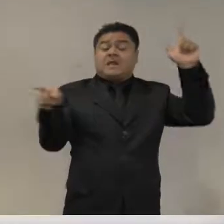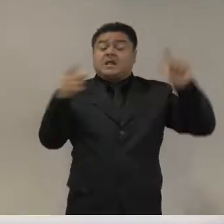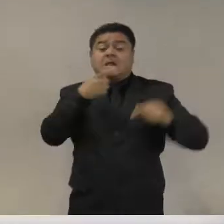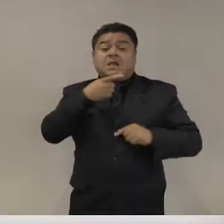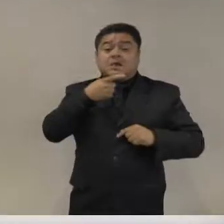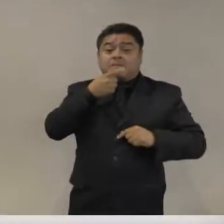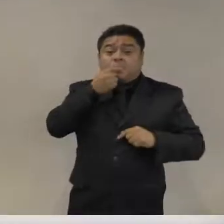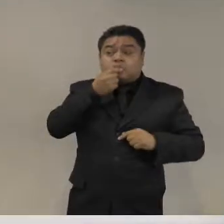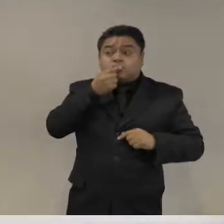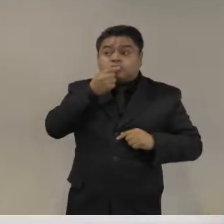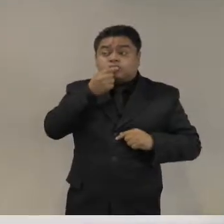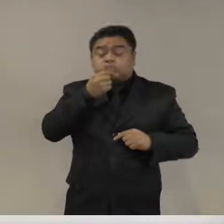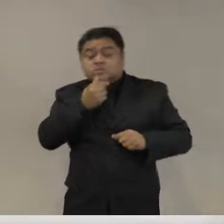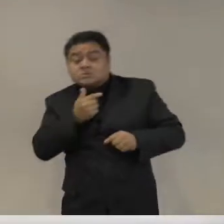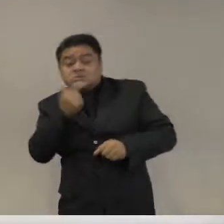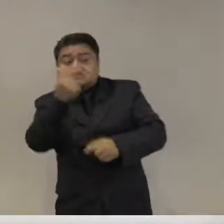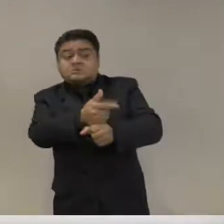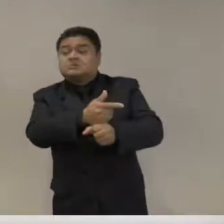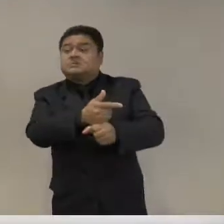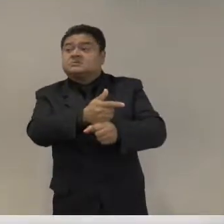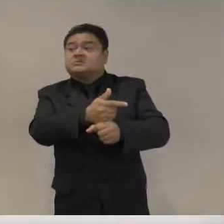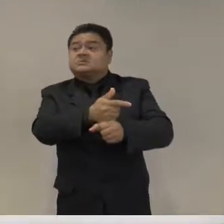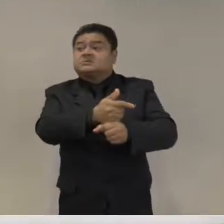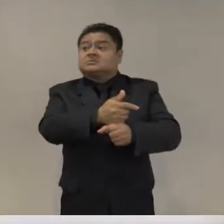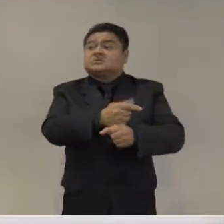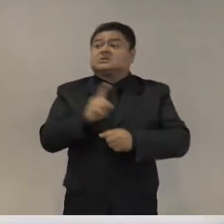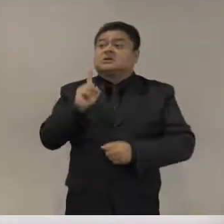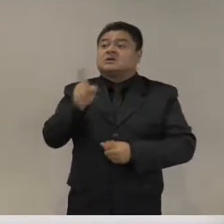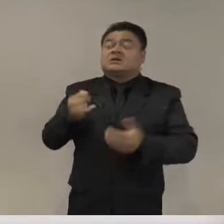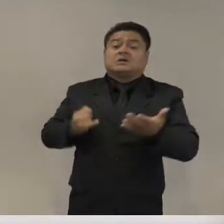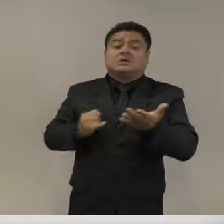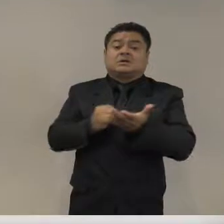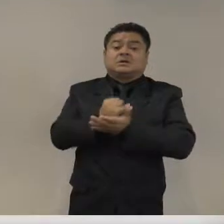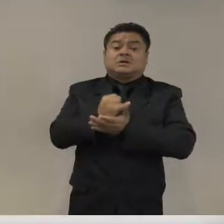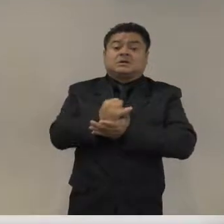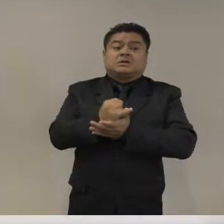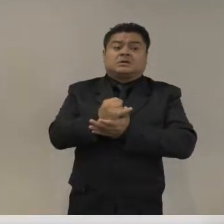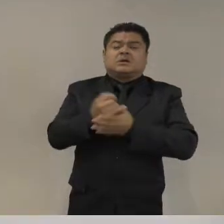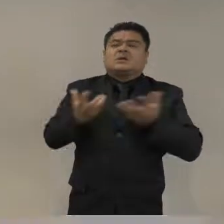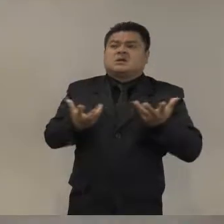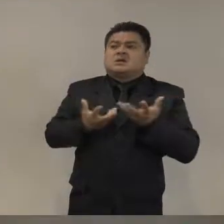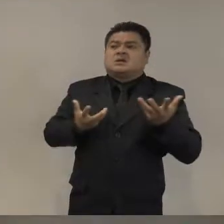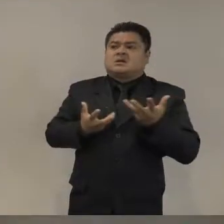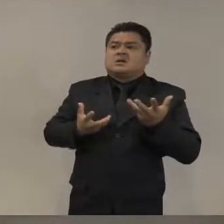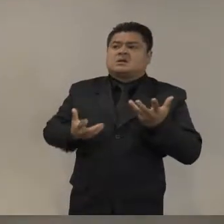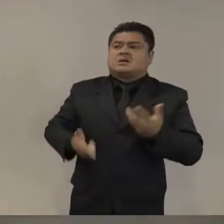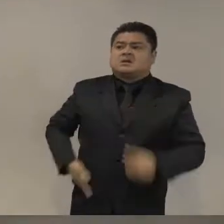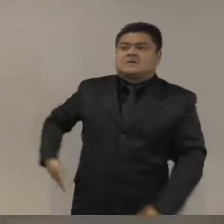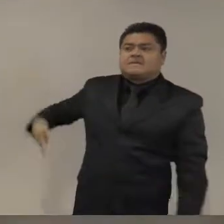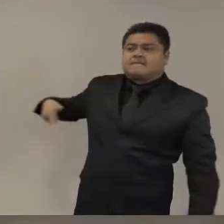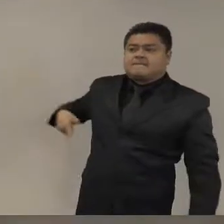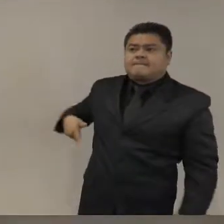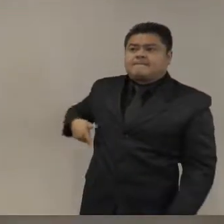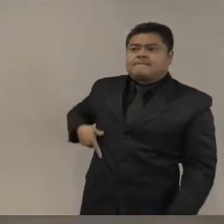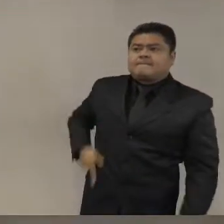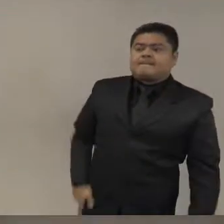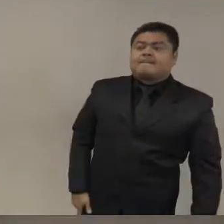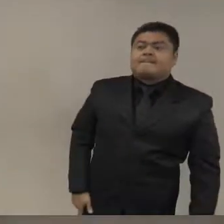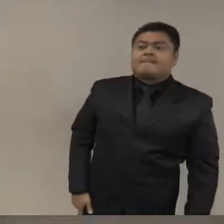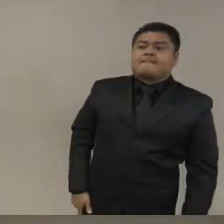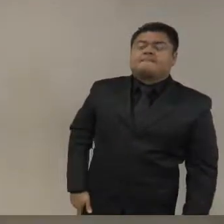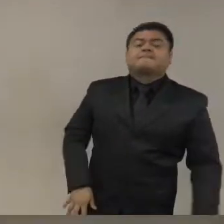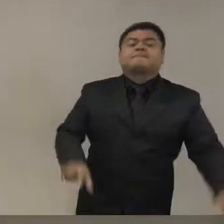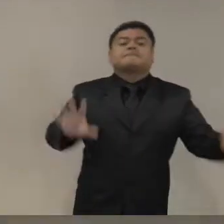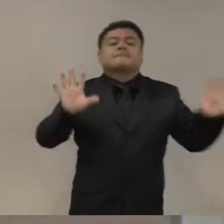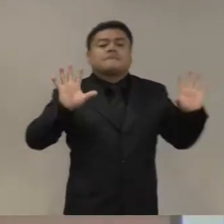que lo encontró decidió tomar varias medidas, incluso poner su arma en la pistolera y